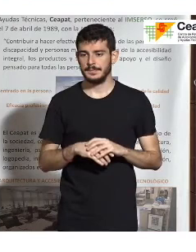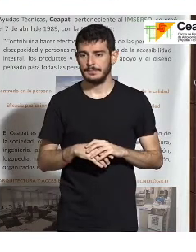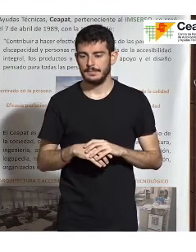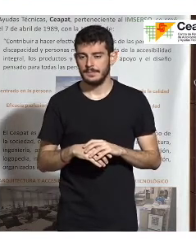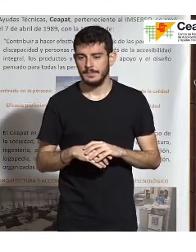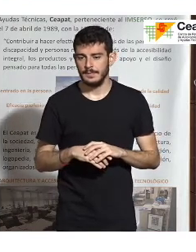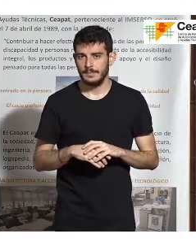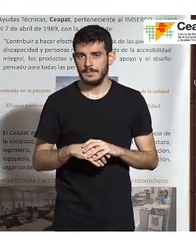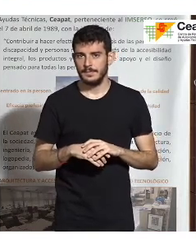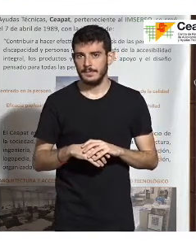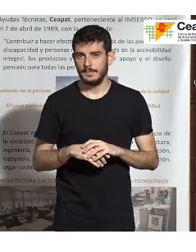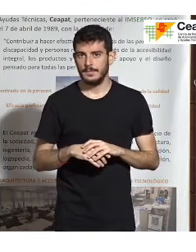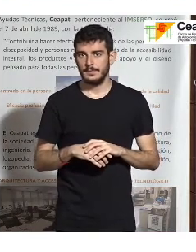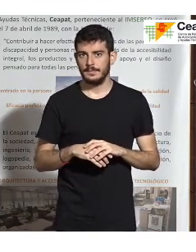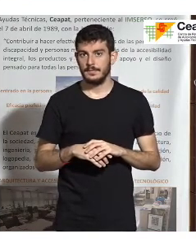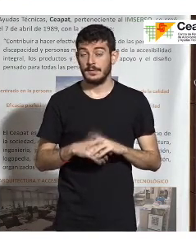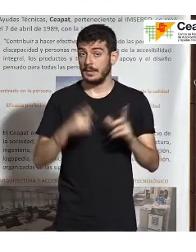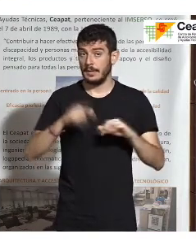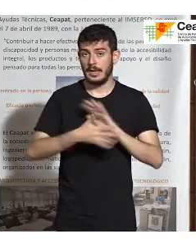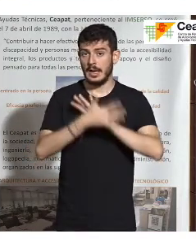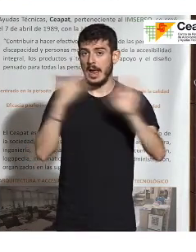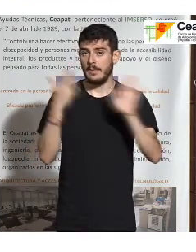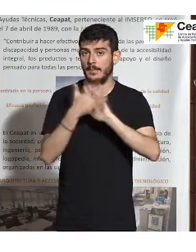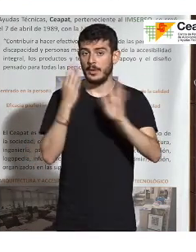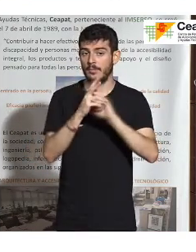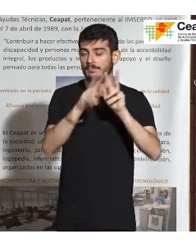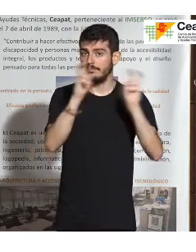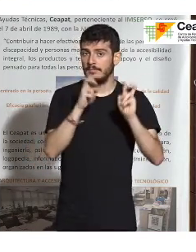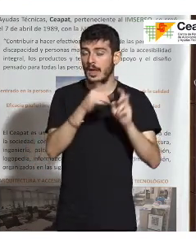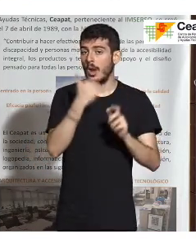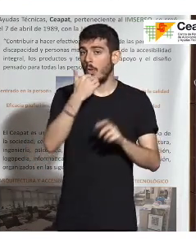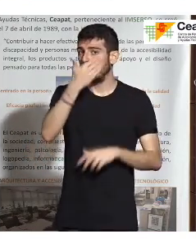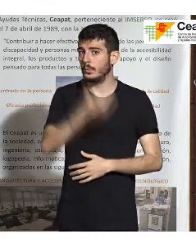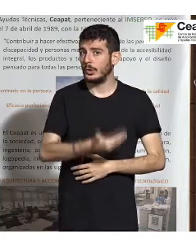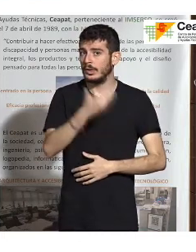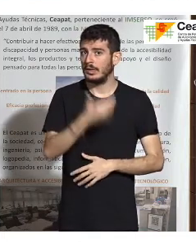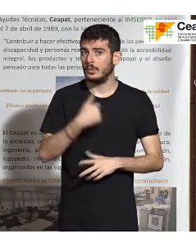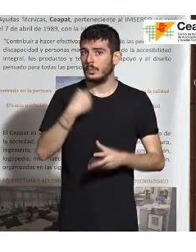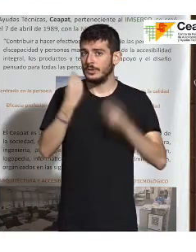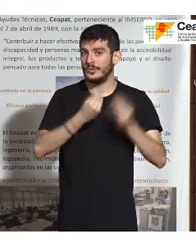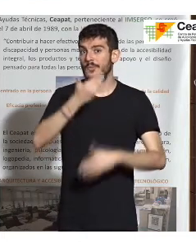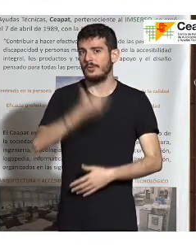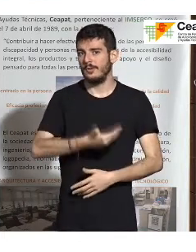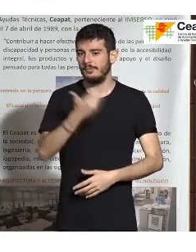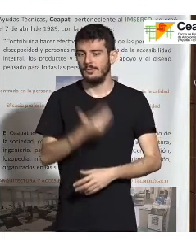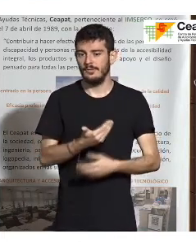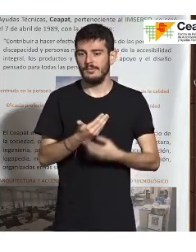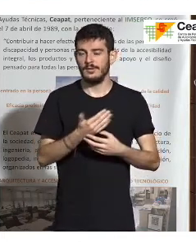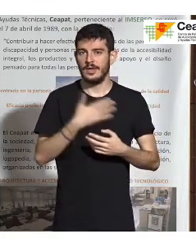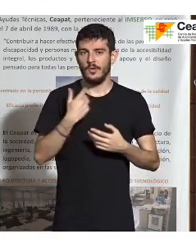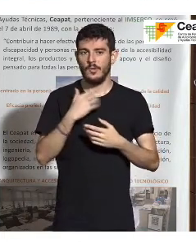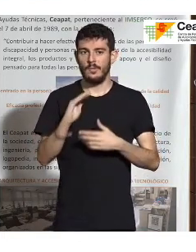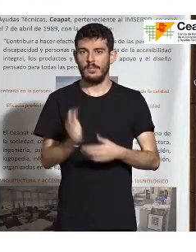Respecto también, para ir muy rápido sobre ello, bueno, había algo que importaba muy mucho, y yo creo que es importante y no quiero dejarlo pasar,